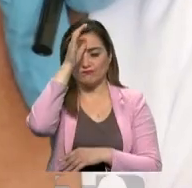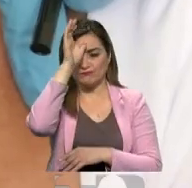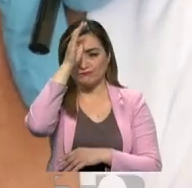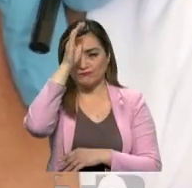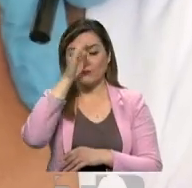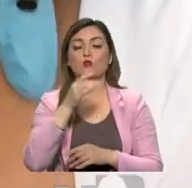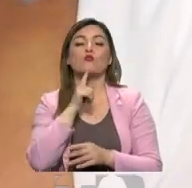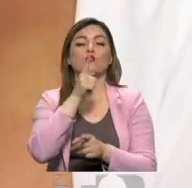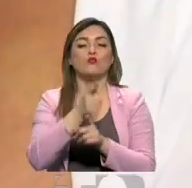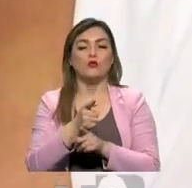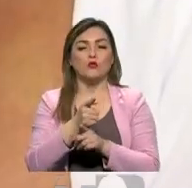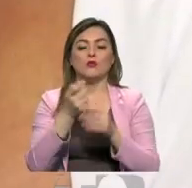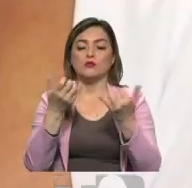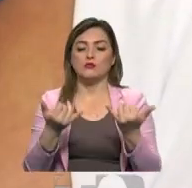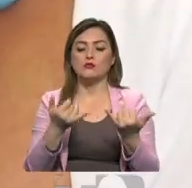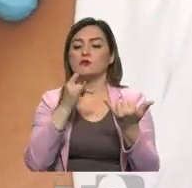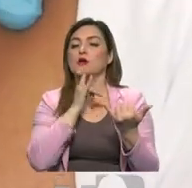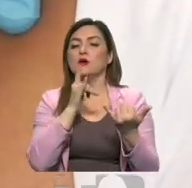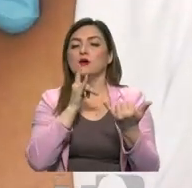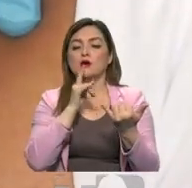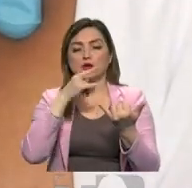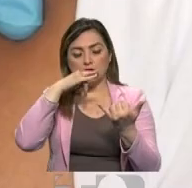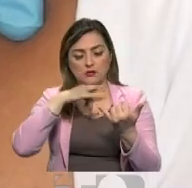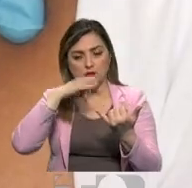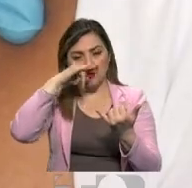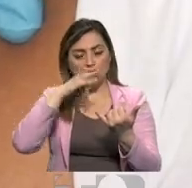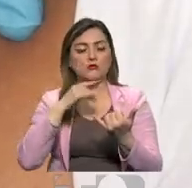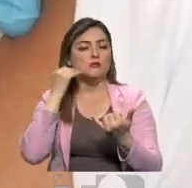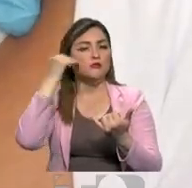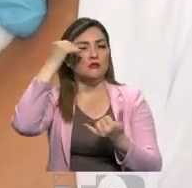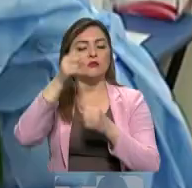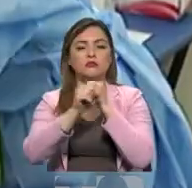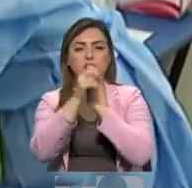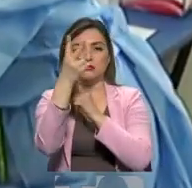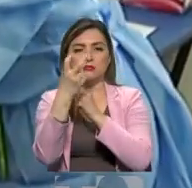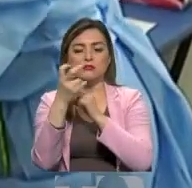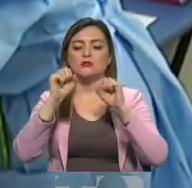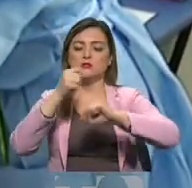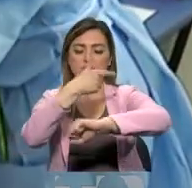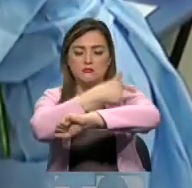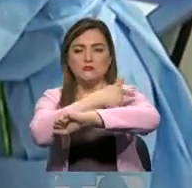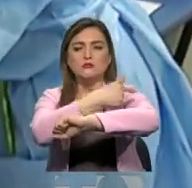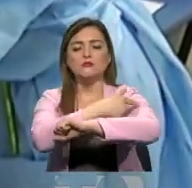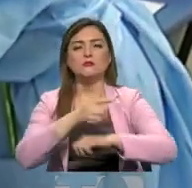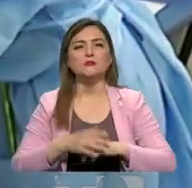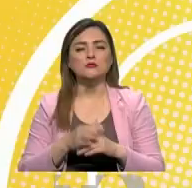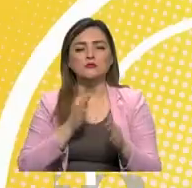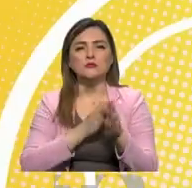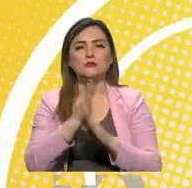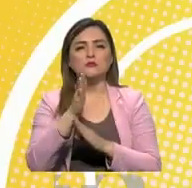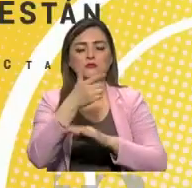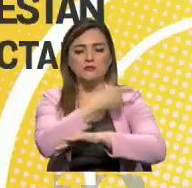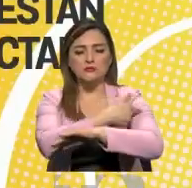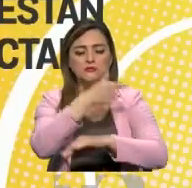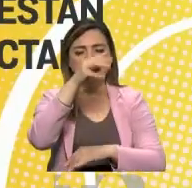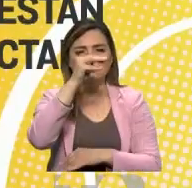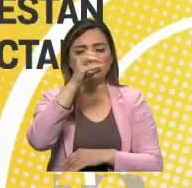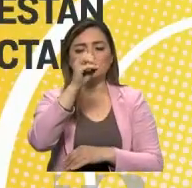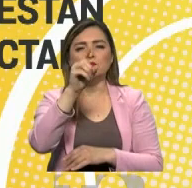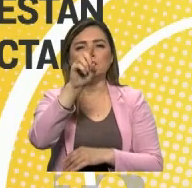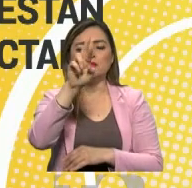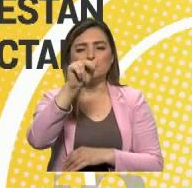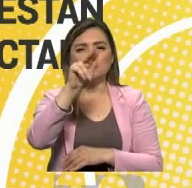Obviamente por eso es que hasta ahora en los Estados Unidos, niños mayores de doce años en adelante, sí se pueden vacunar, especialmente con la vacuna de Moderna